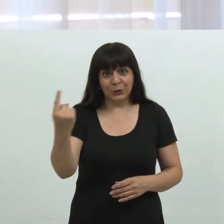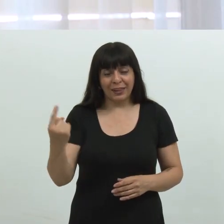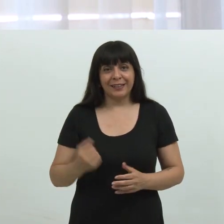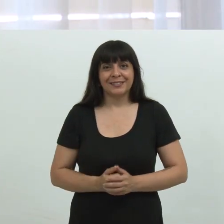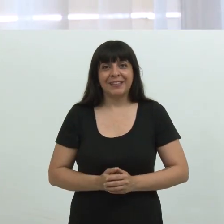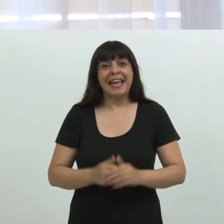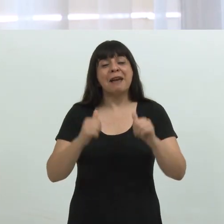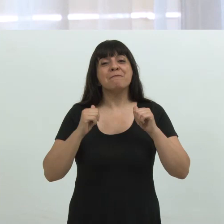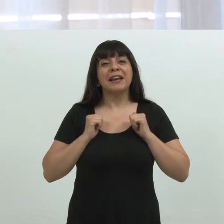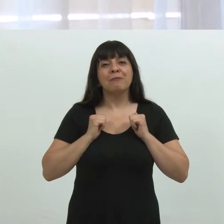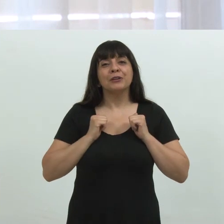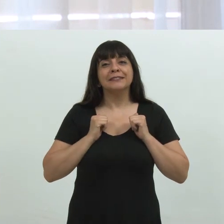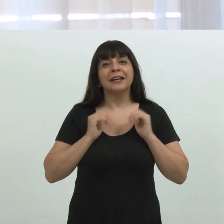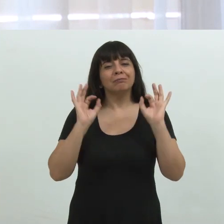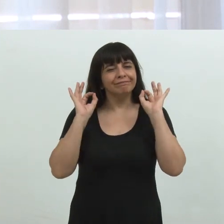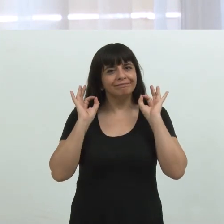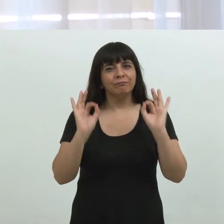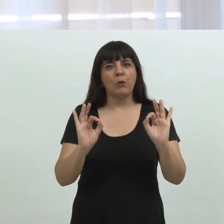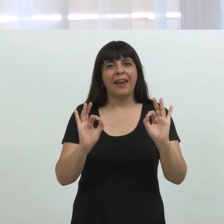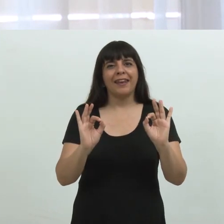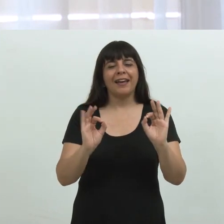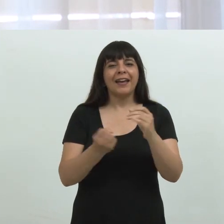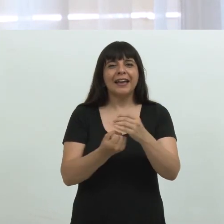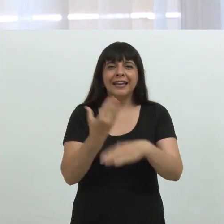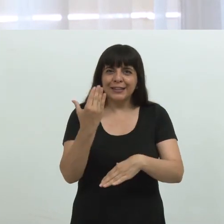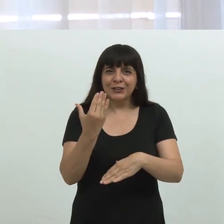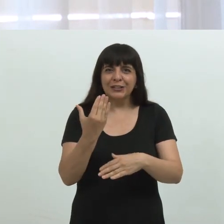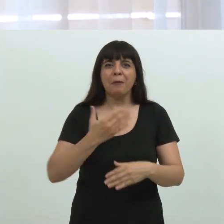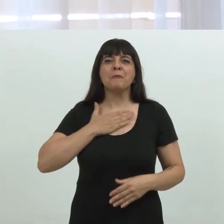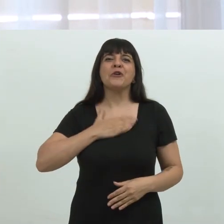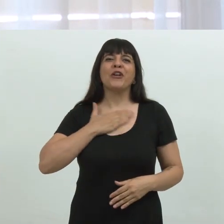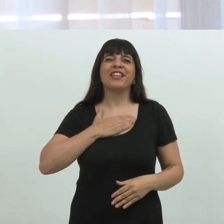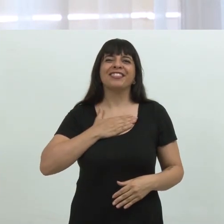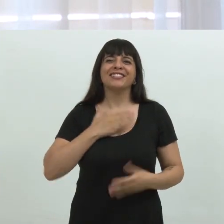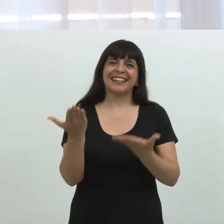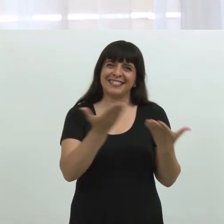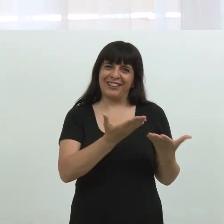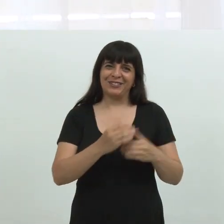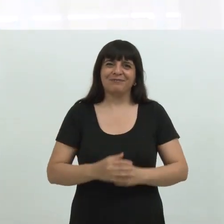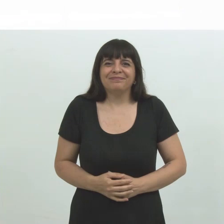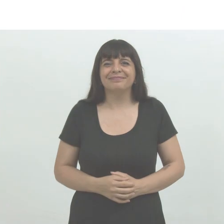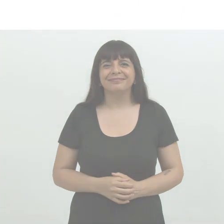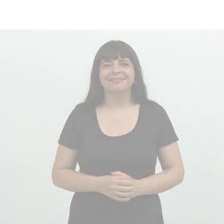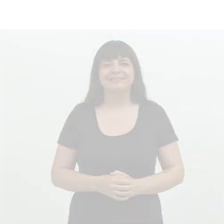y cada uno de ustedes y esperamos que tengan un buen inicio y estamos muy contentos de recibirlos.